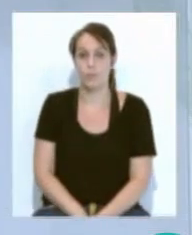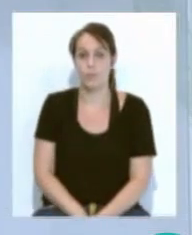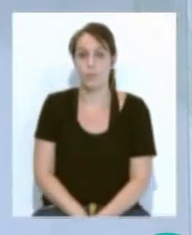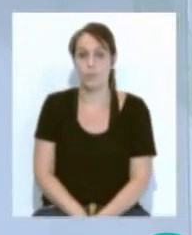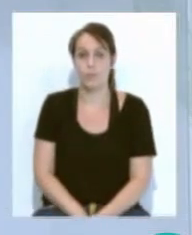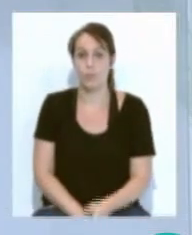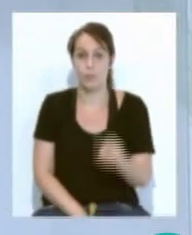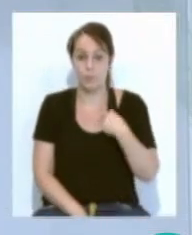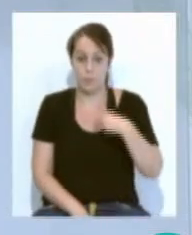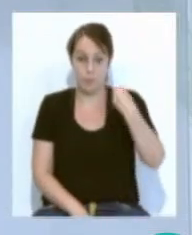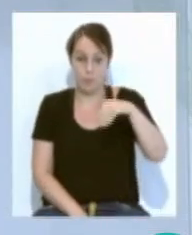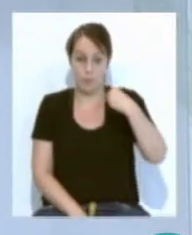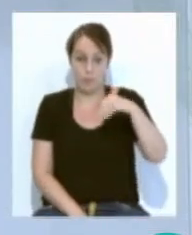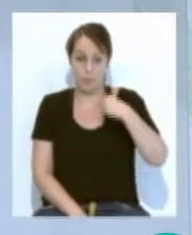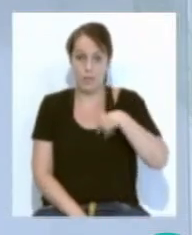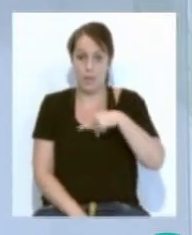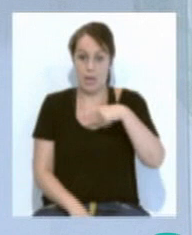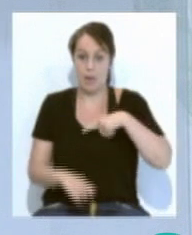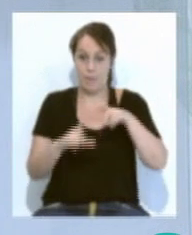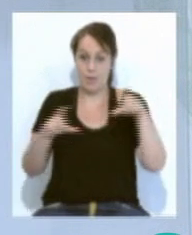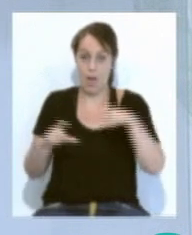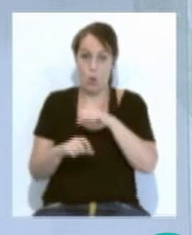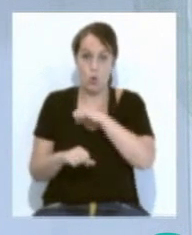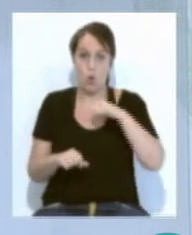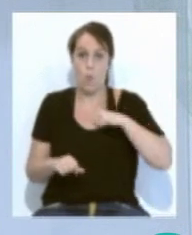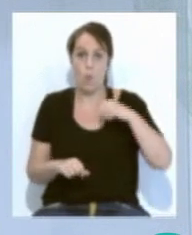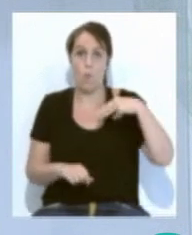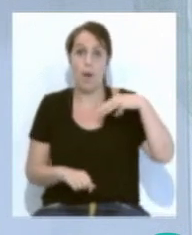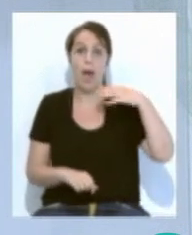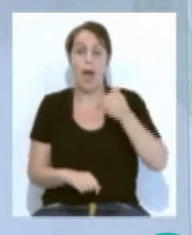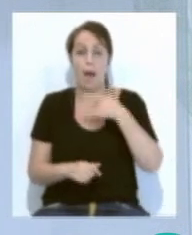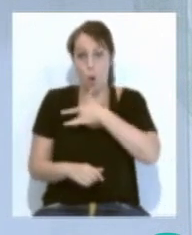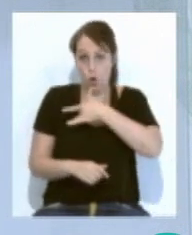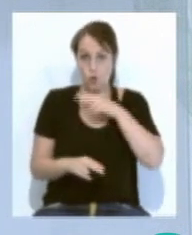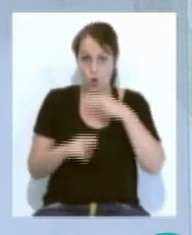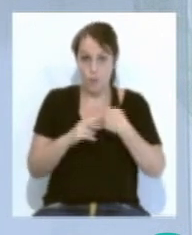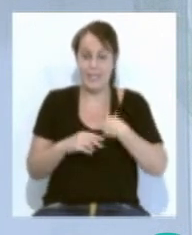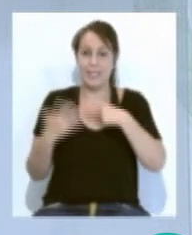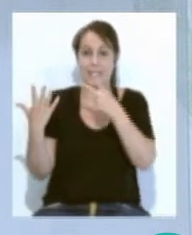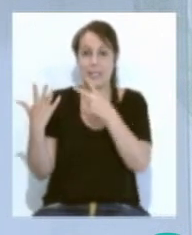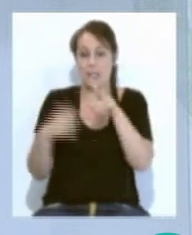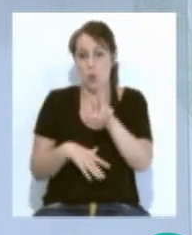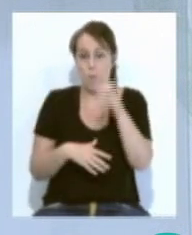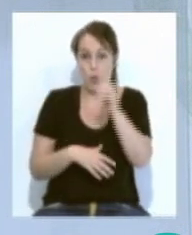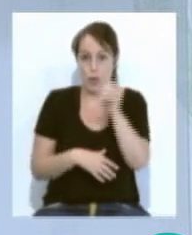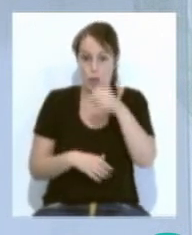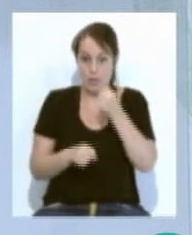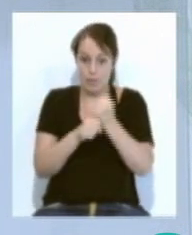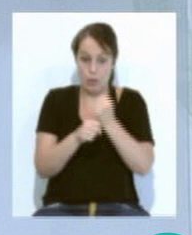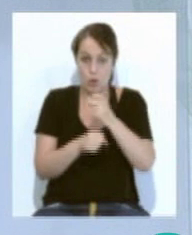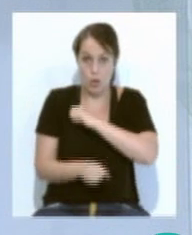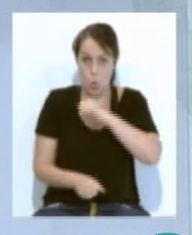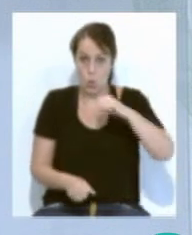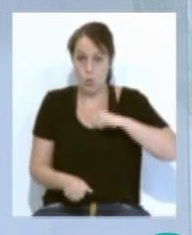Y el presidente de los autónomos españoles, Lorenzo Amor, ha indicado que el 72% de los trabajadores por cuenta propia